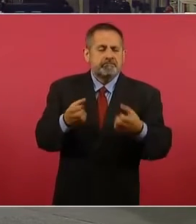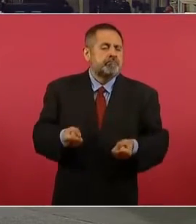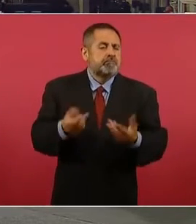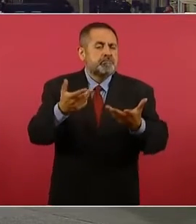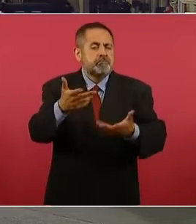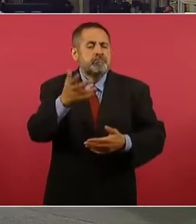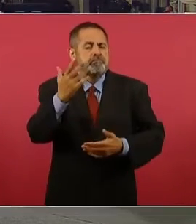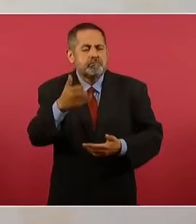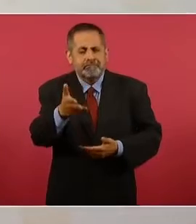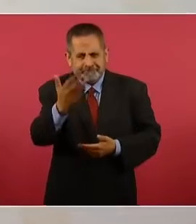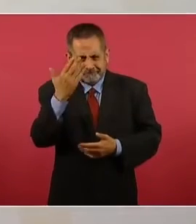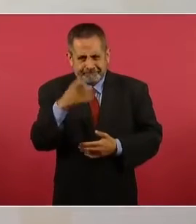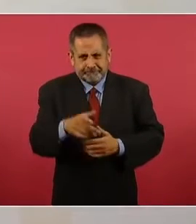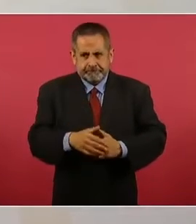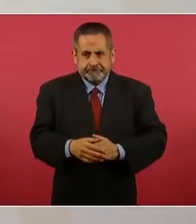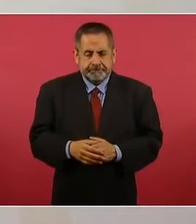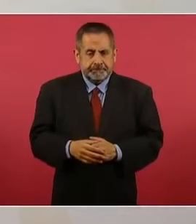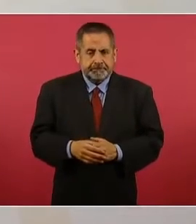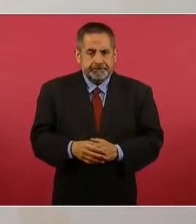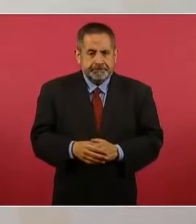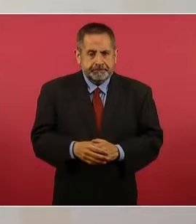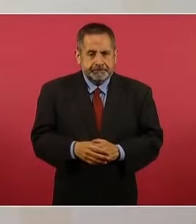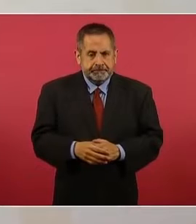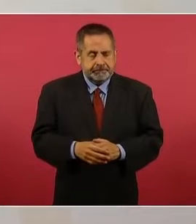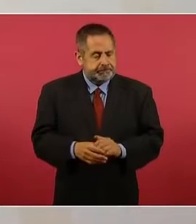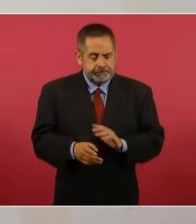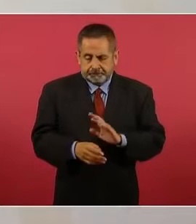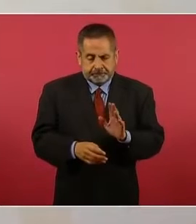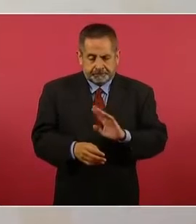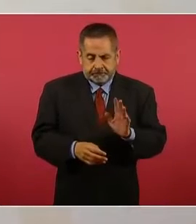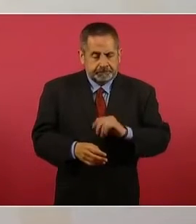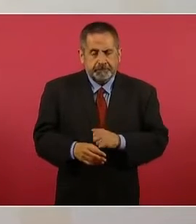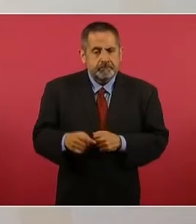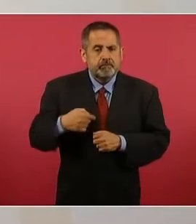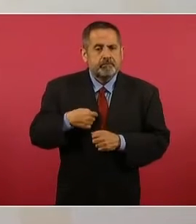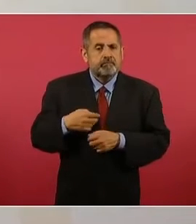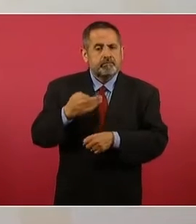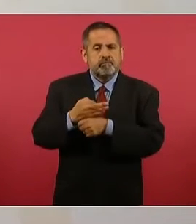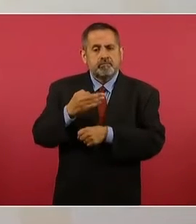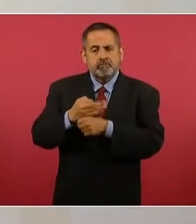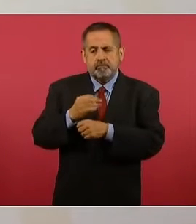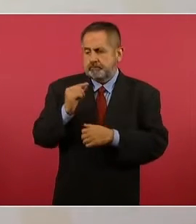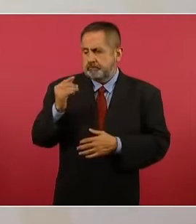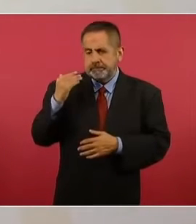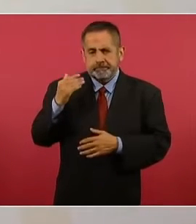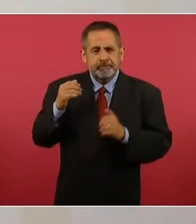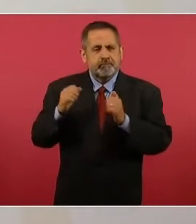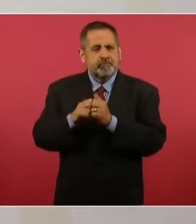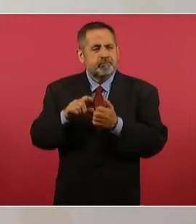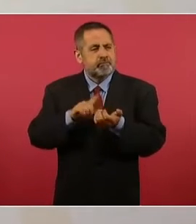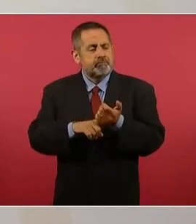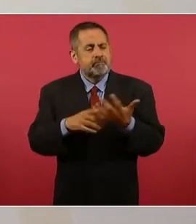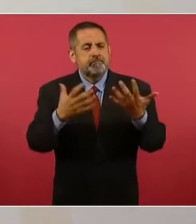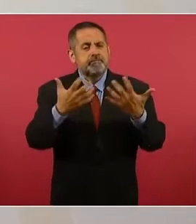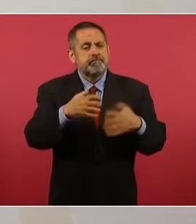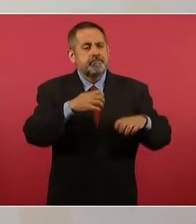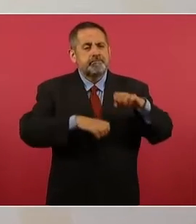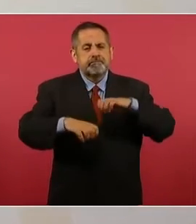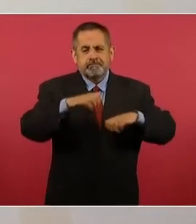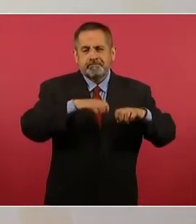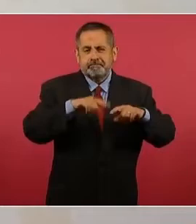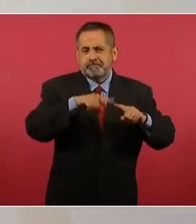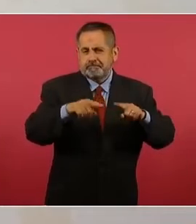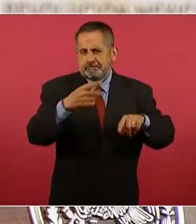No, mira, acabamos de tener una reunión con empresarios de Estados Unidos. Entonces,